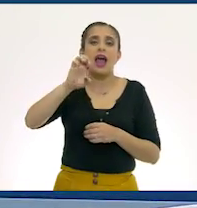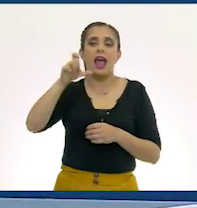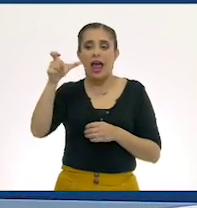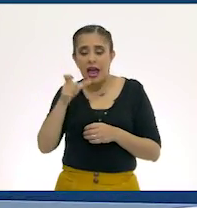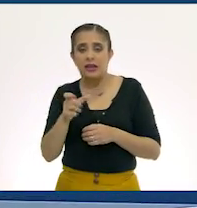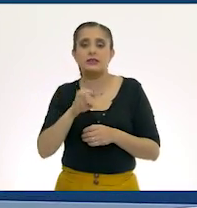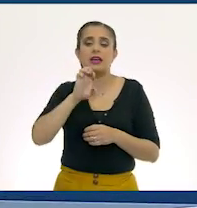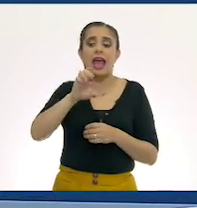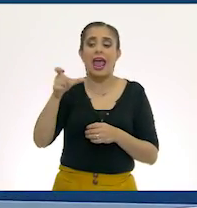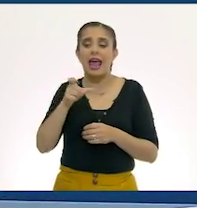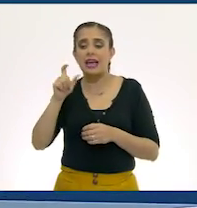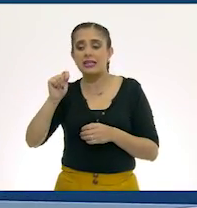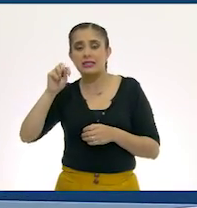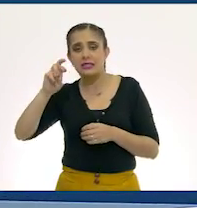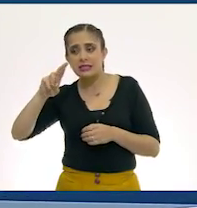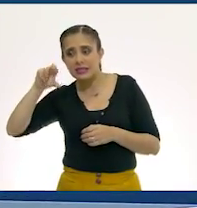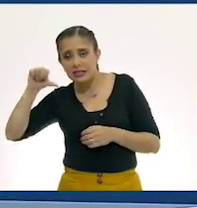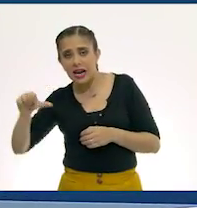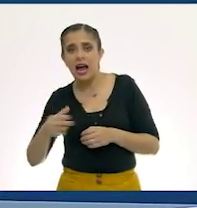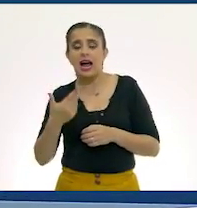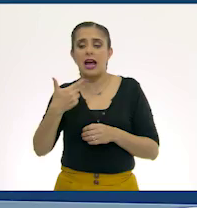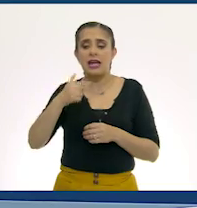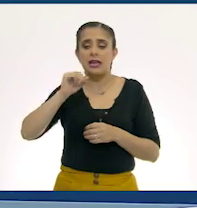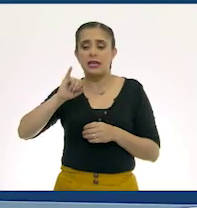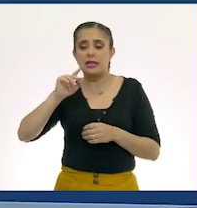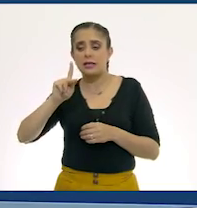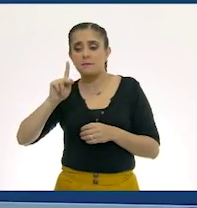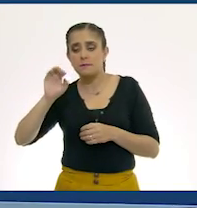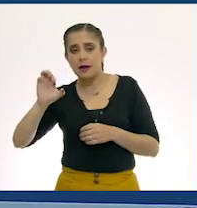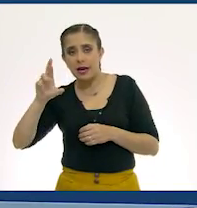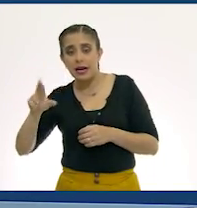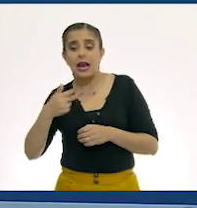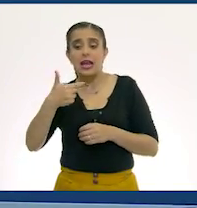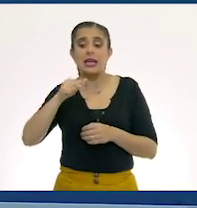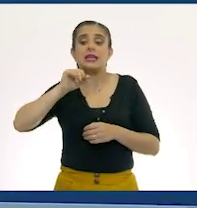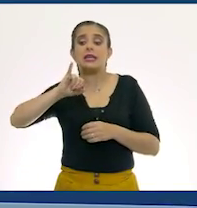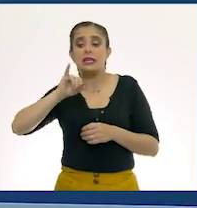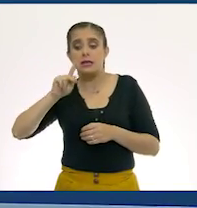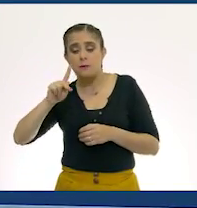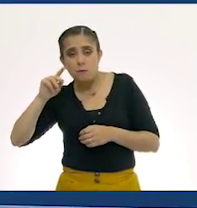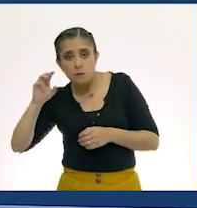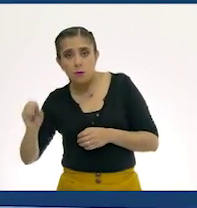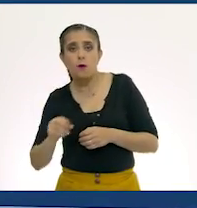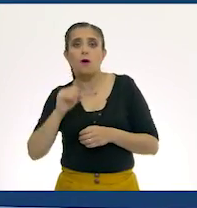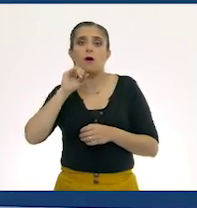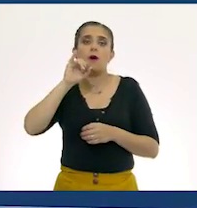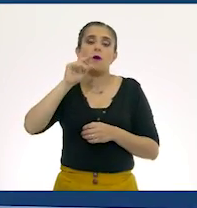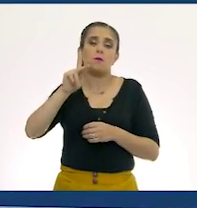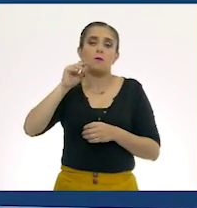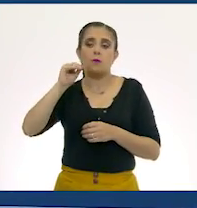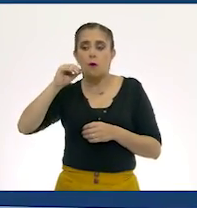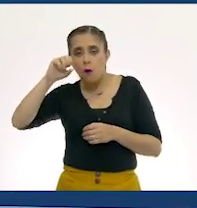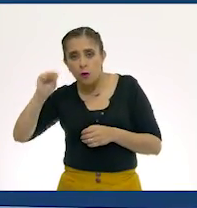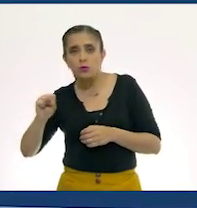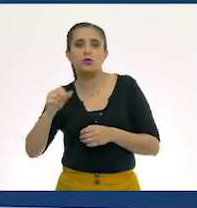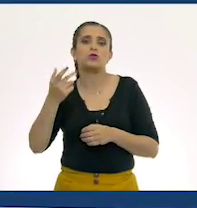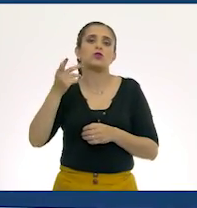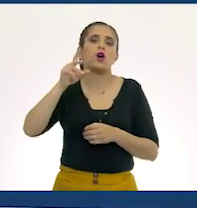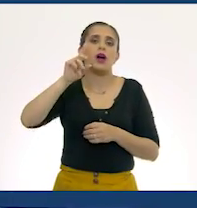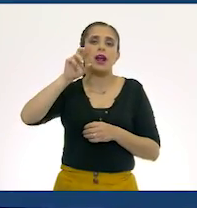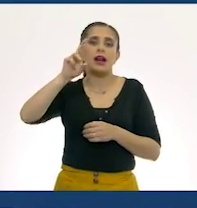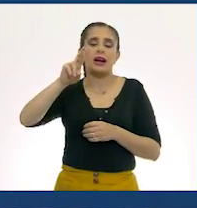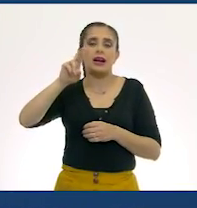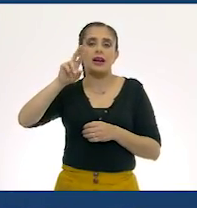extra, emi, hiper, hipo, in, in, inter, pre, post, re, sub,